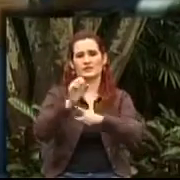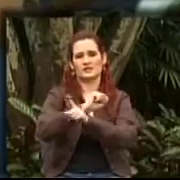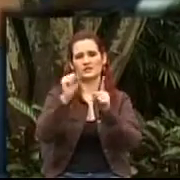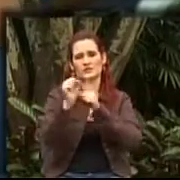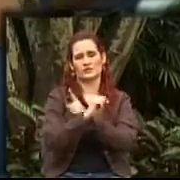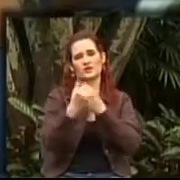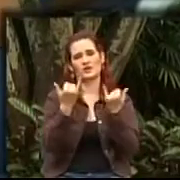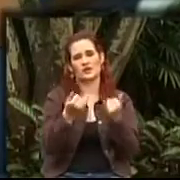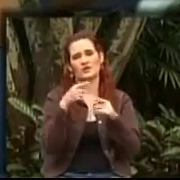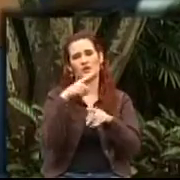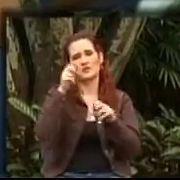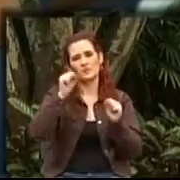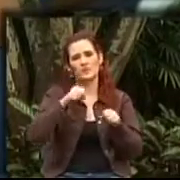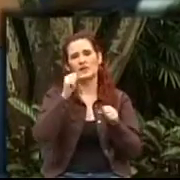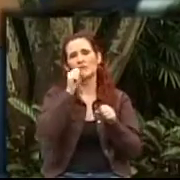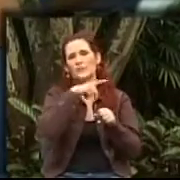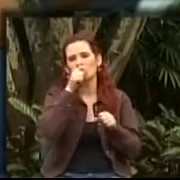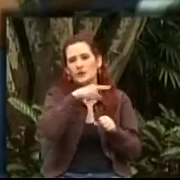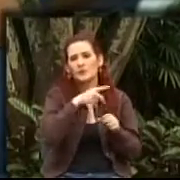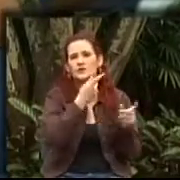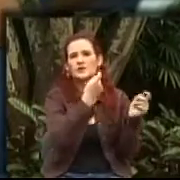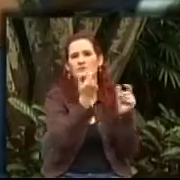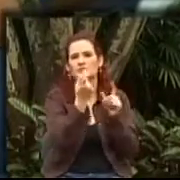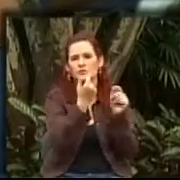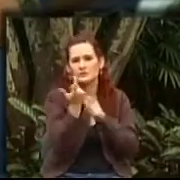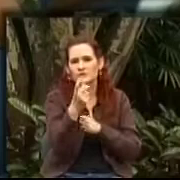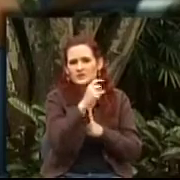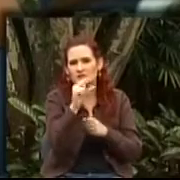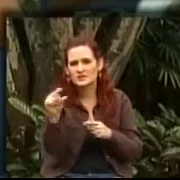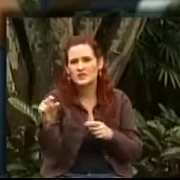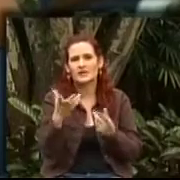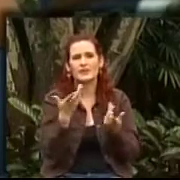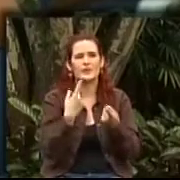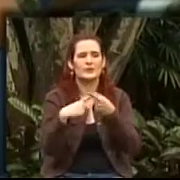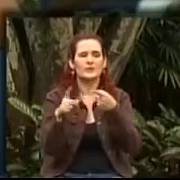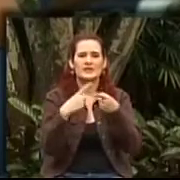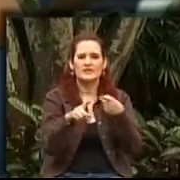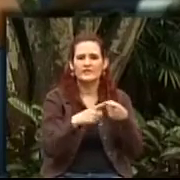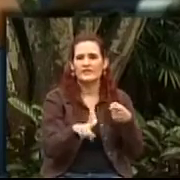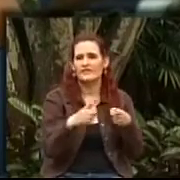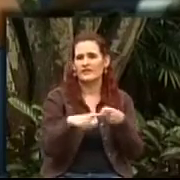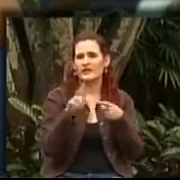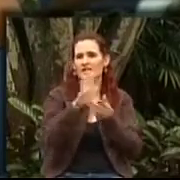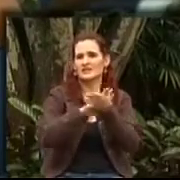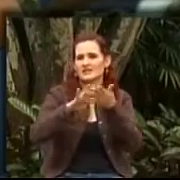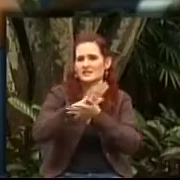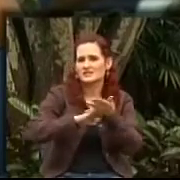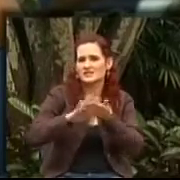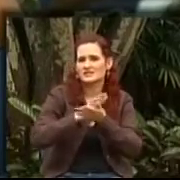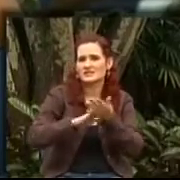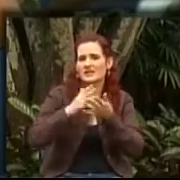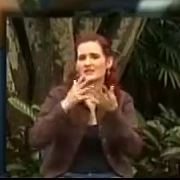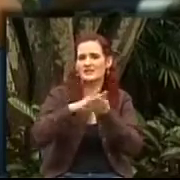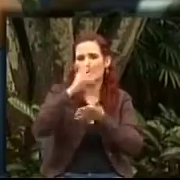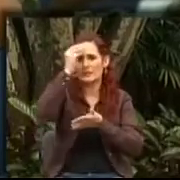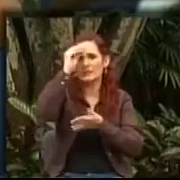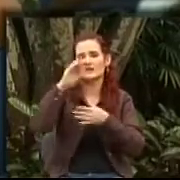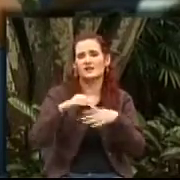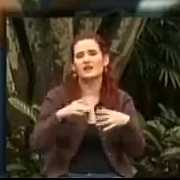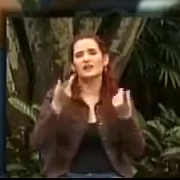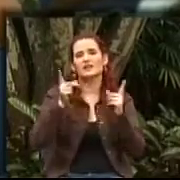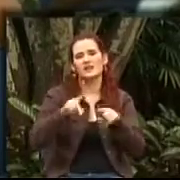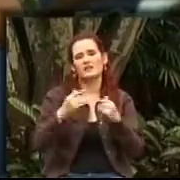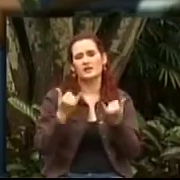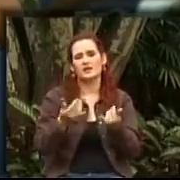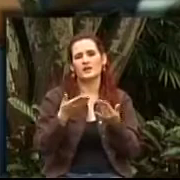va a ayudar a resolver el tema de los subsidios, de qué puede hacer esta persona que necesita ingresar para aprender el lenguaje de señas. A propósito, a Cristina Medina